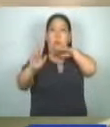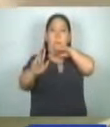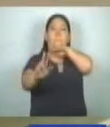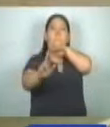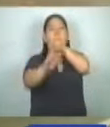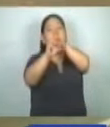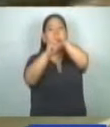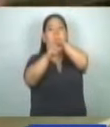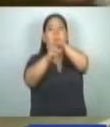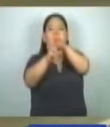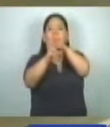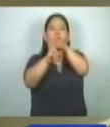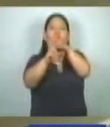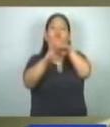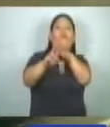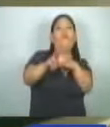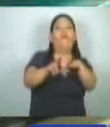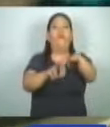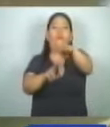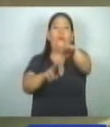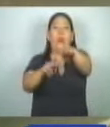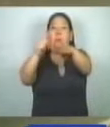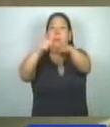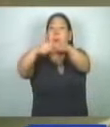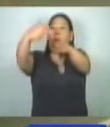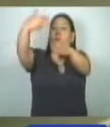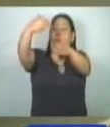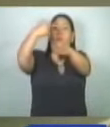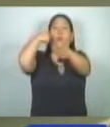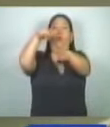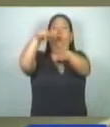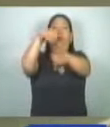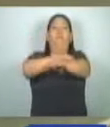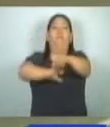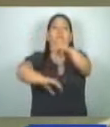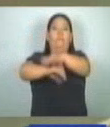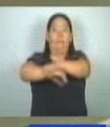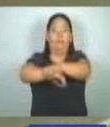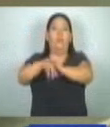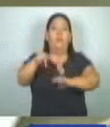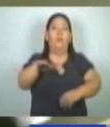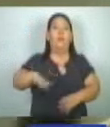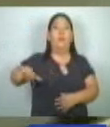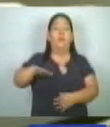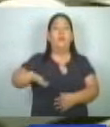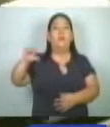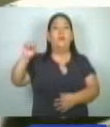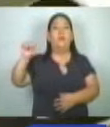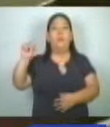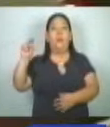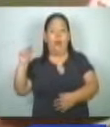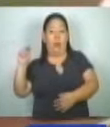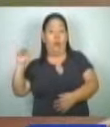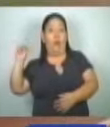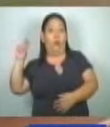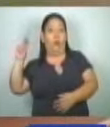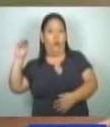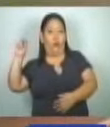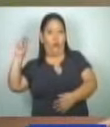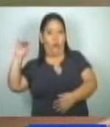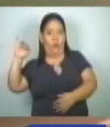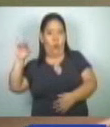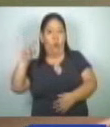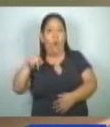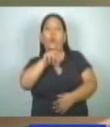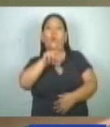conductor que huyó del lugar, pero logró ser capturado por las autoridades en la urbanización San Antonio Las Palmeras. Él fue